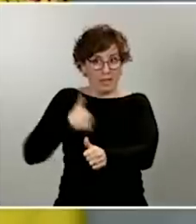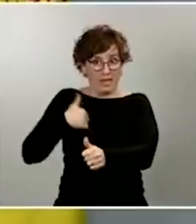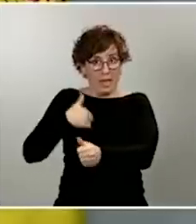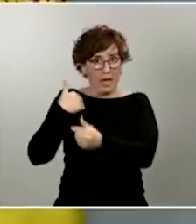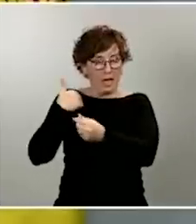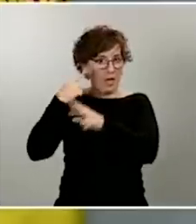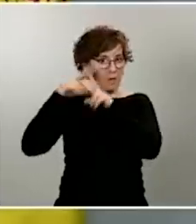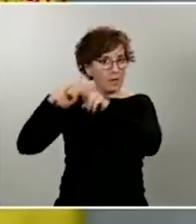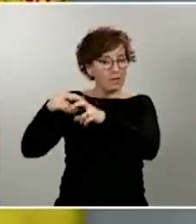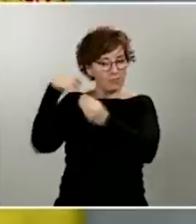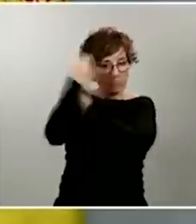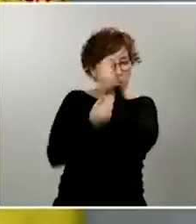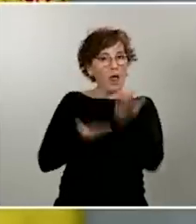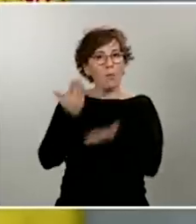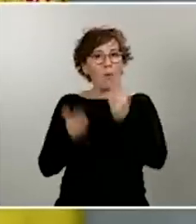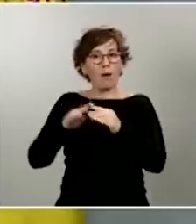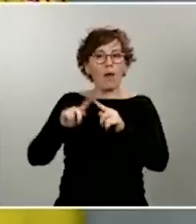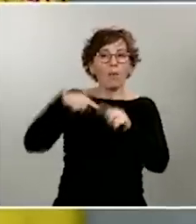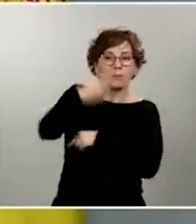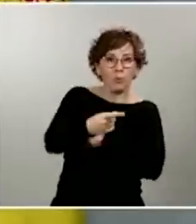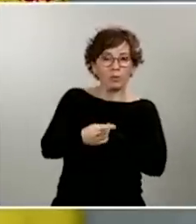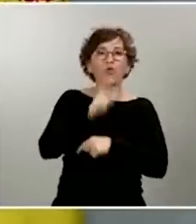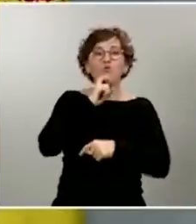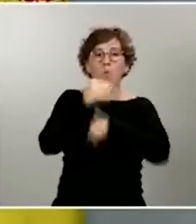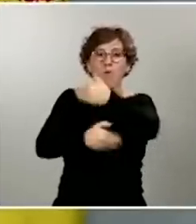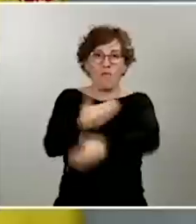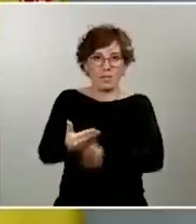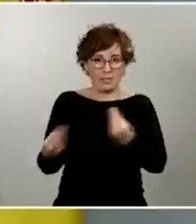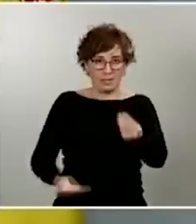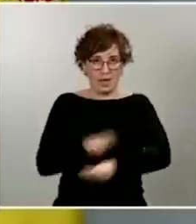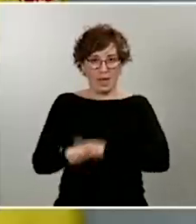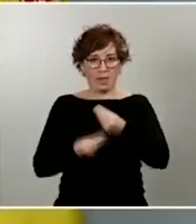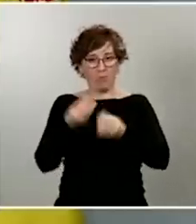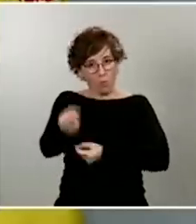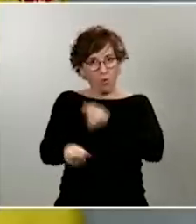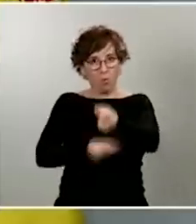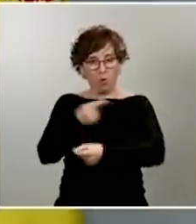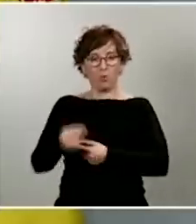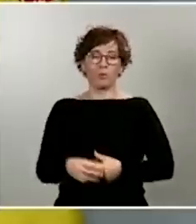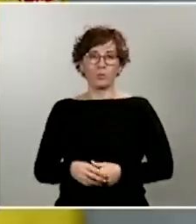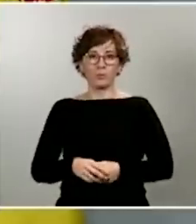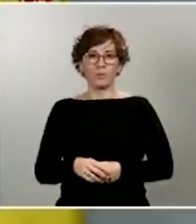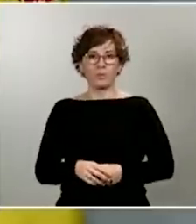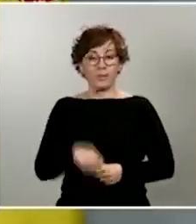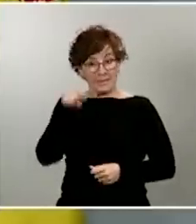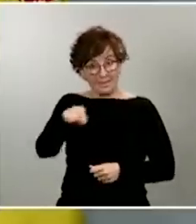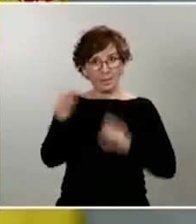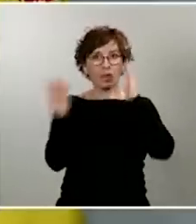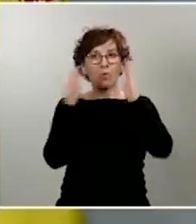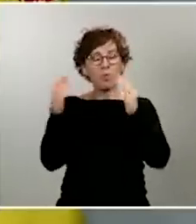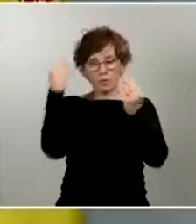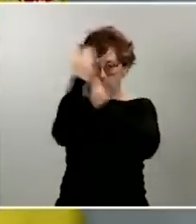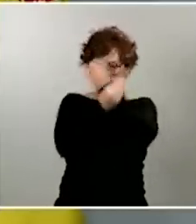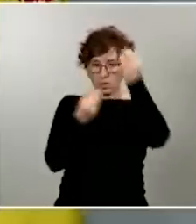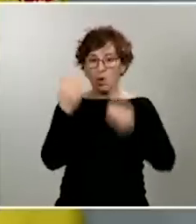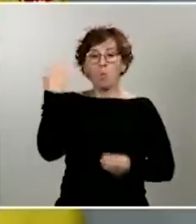para proceder a ese desescalamiento gradual, necesario y preciso. Ahí se estudiará la figura del aislamiento, si el